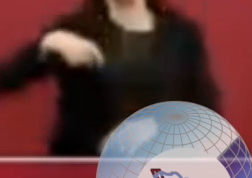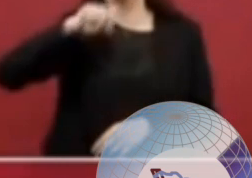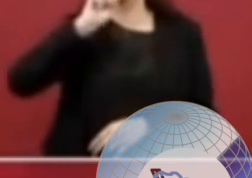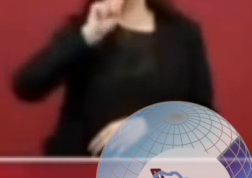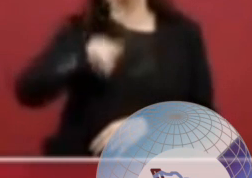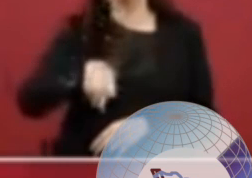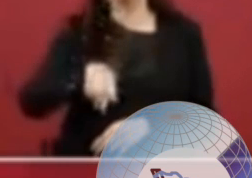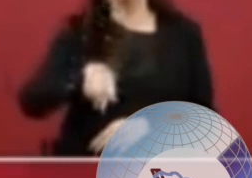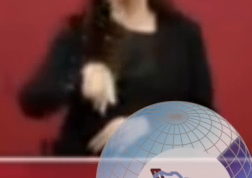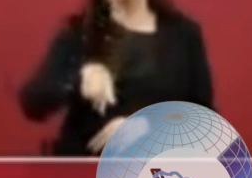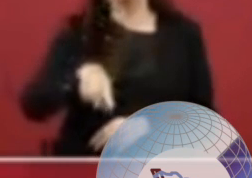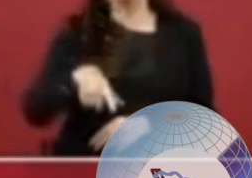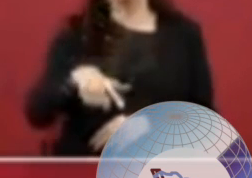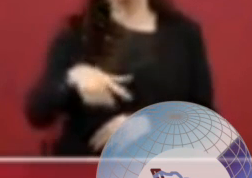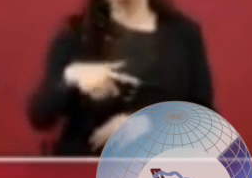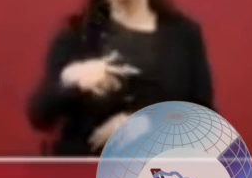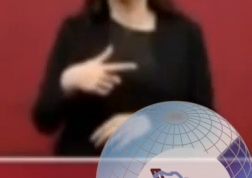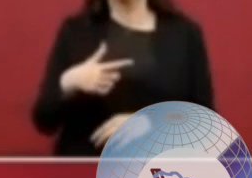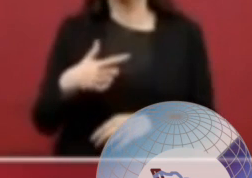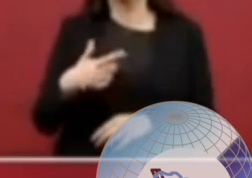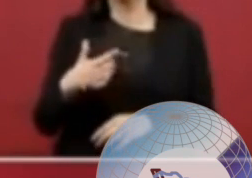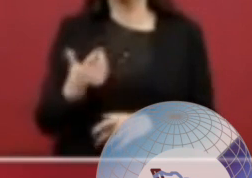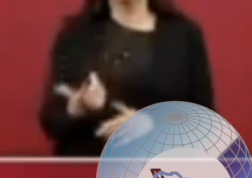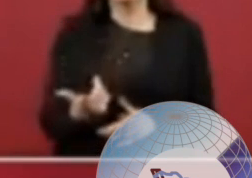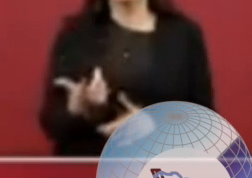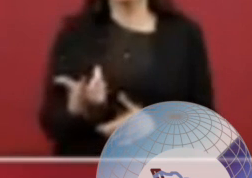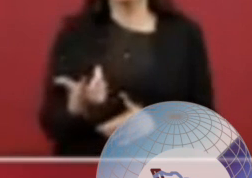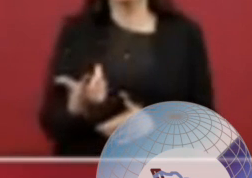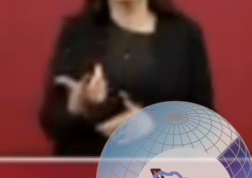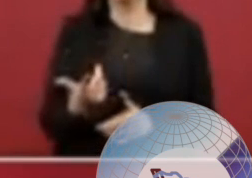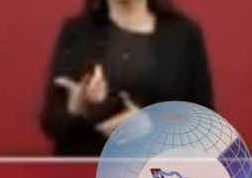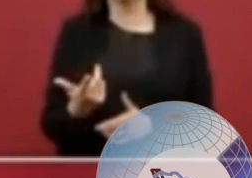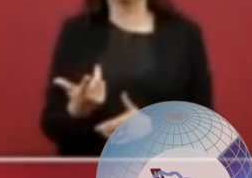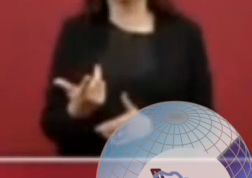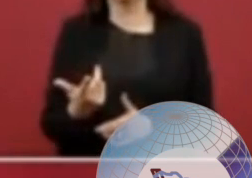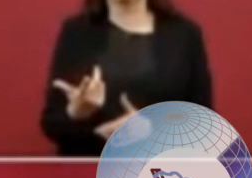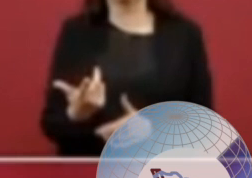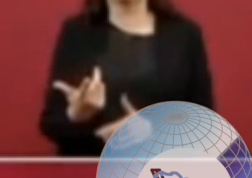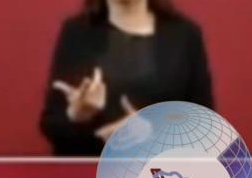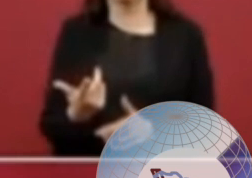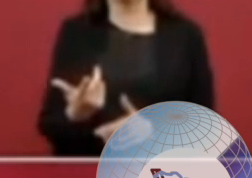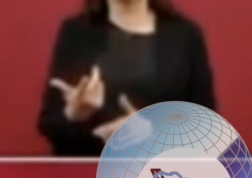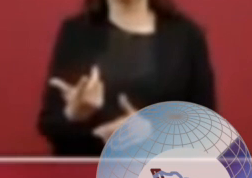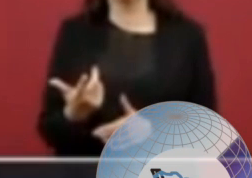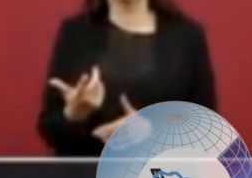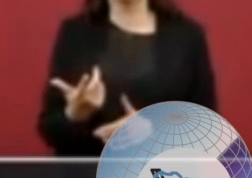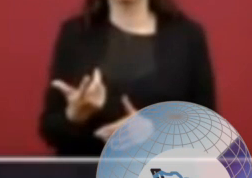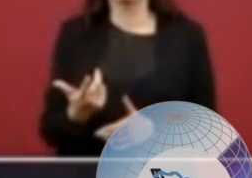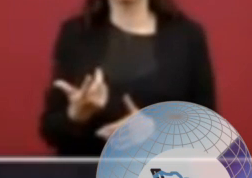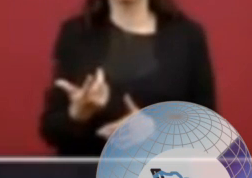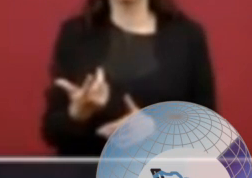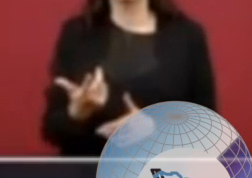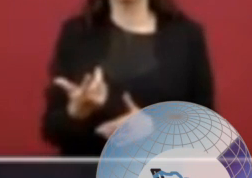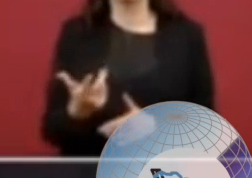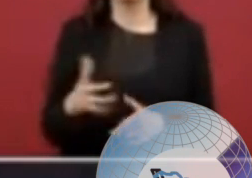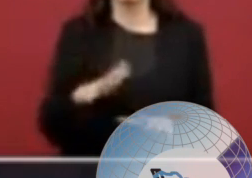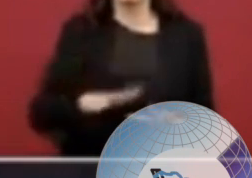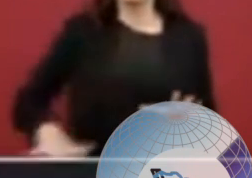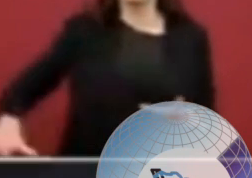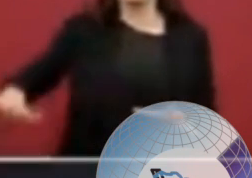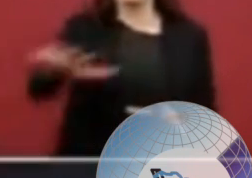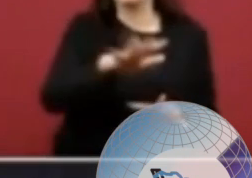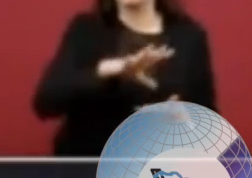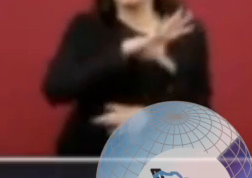haciéndonos cargo del desarrollo de toda la región,